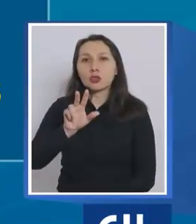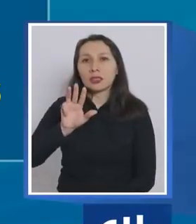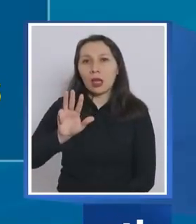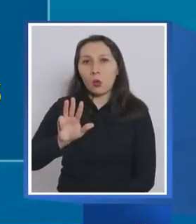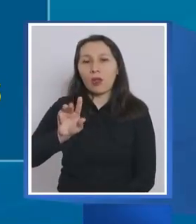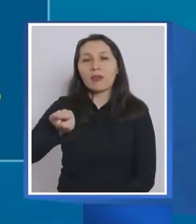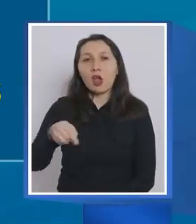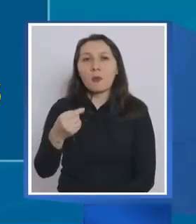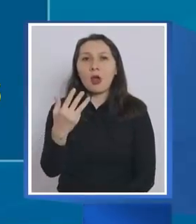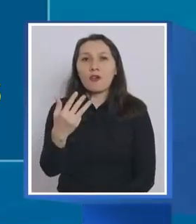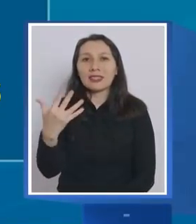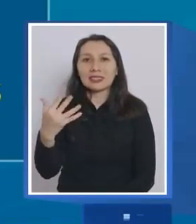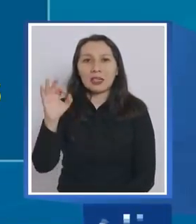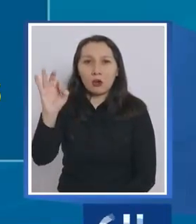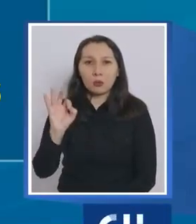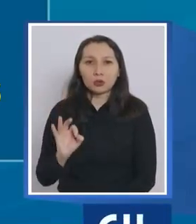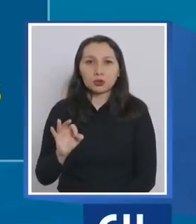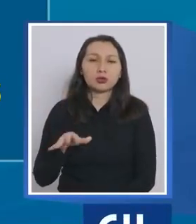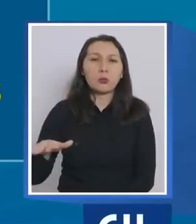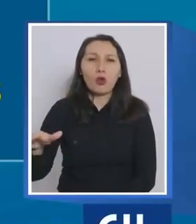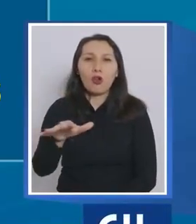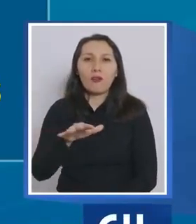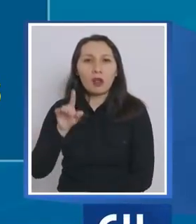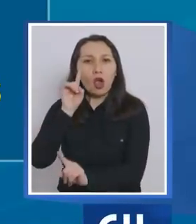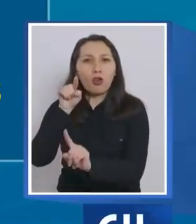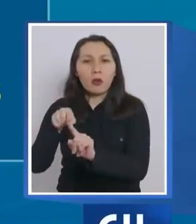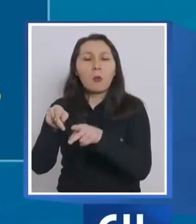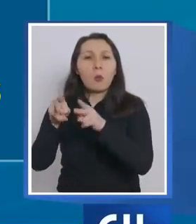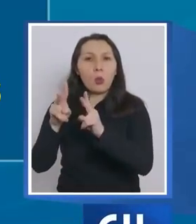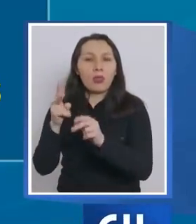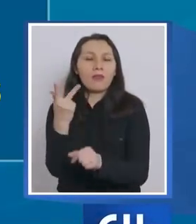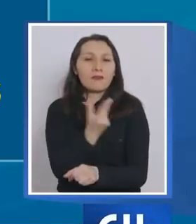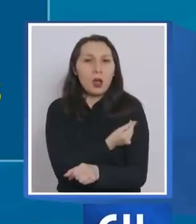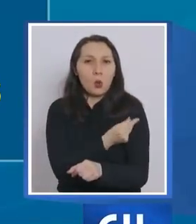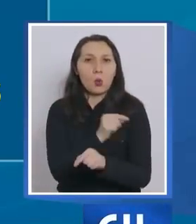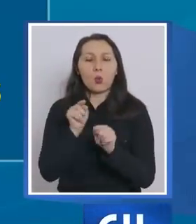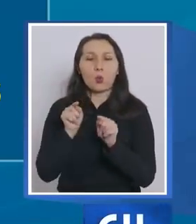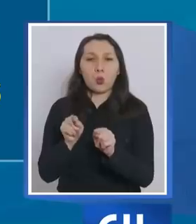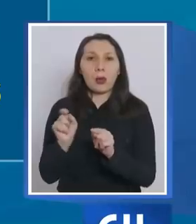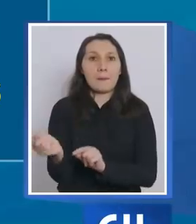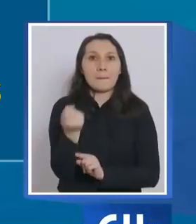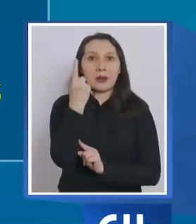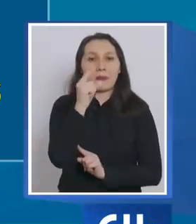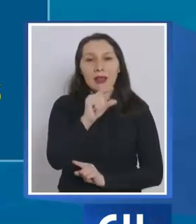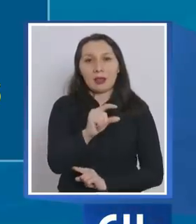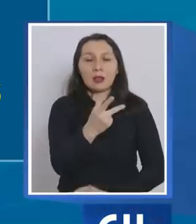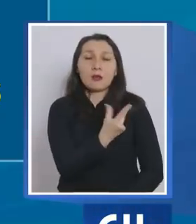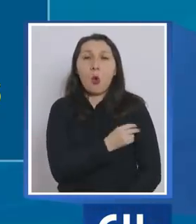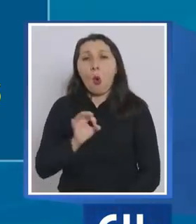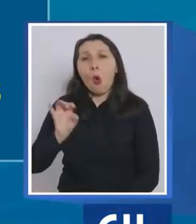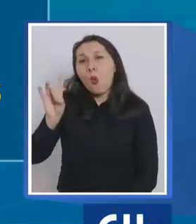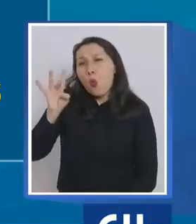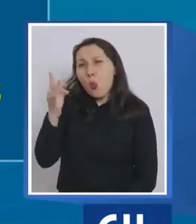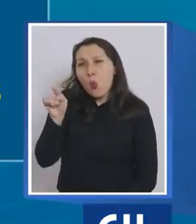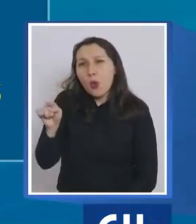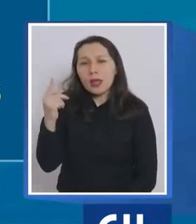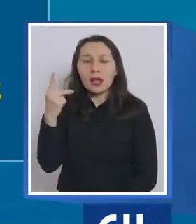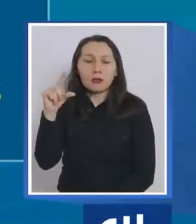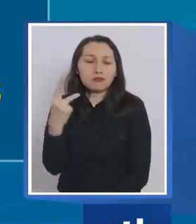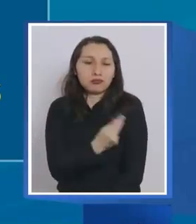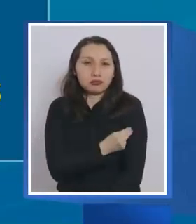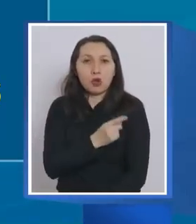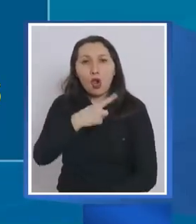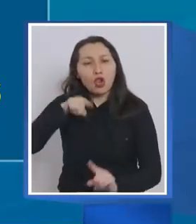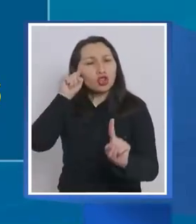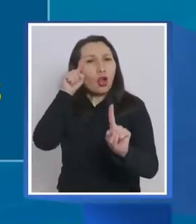,95% de la población objetivo vacunada con primera dosis o dosis única. Nosotros habíamos fijado